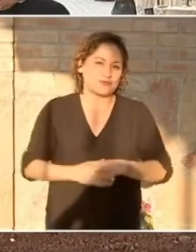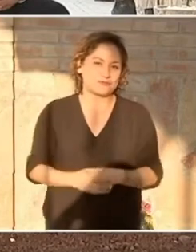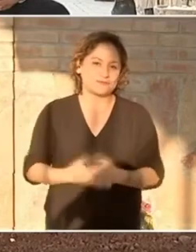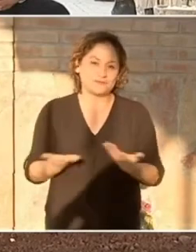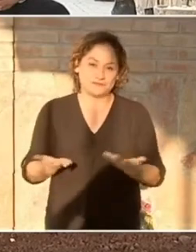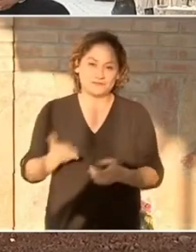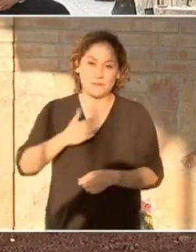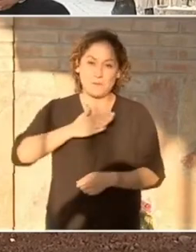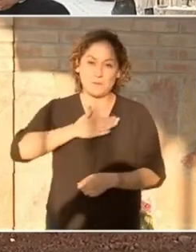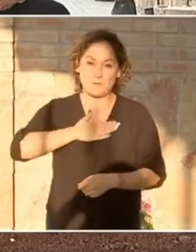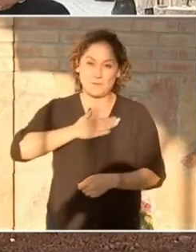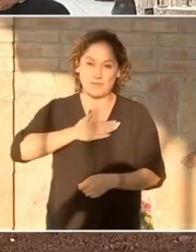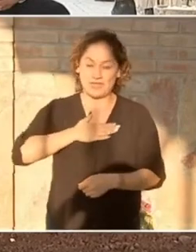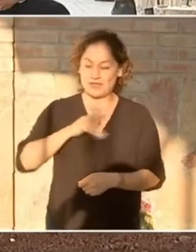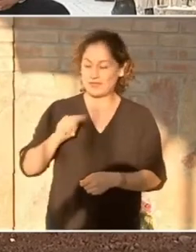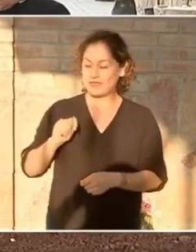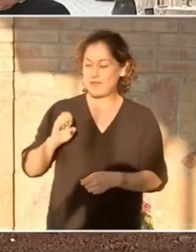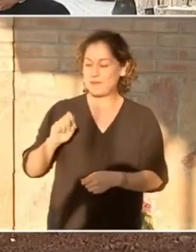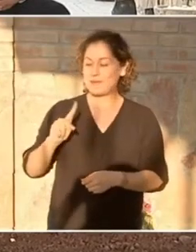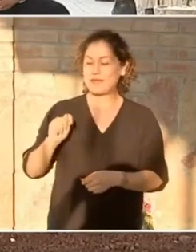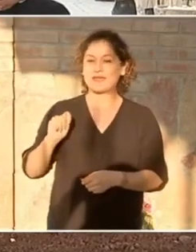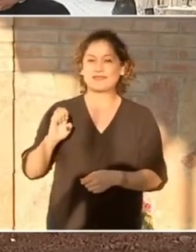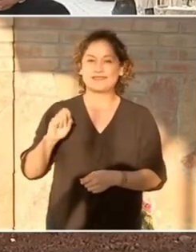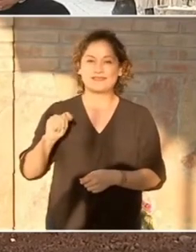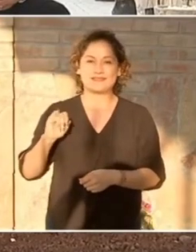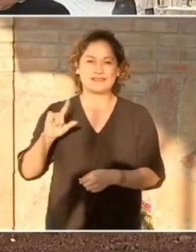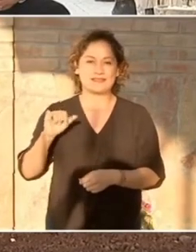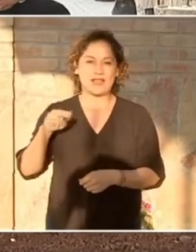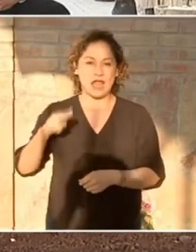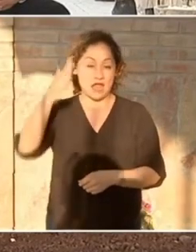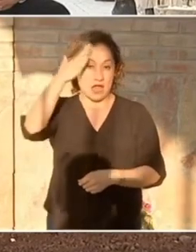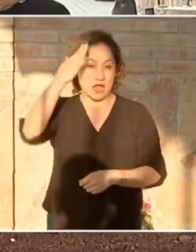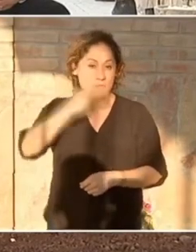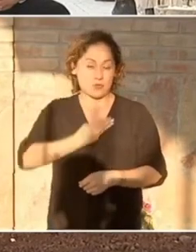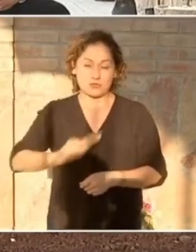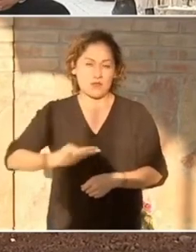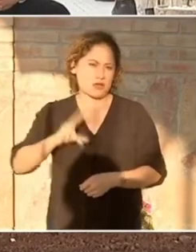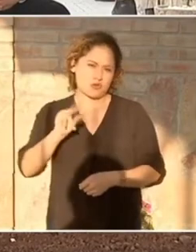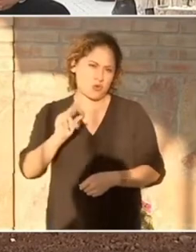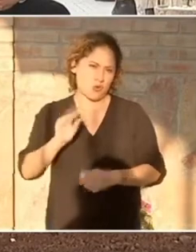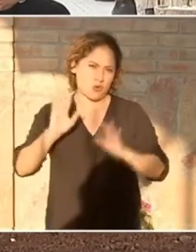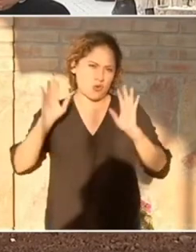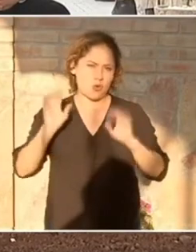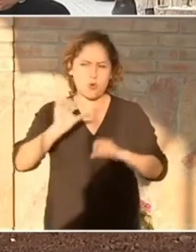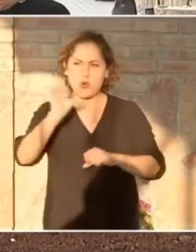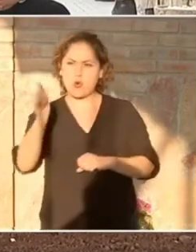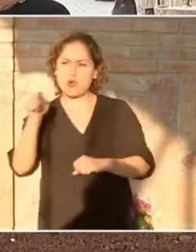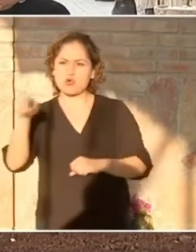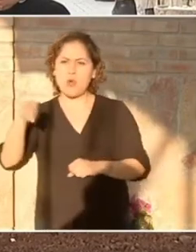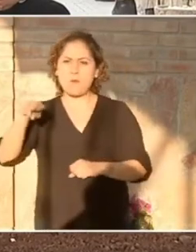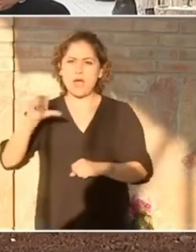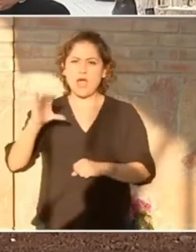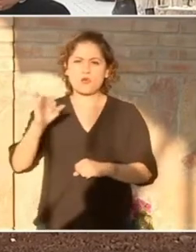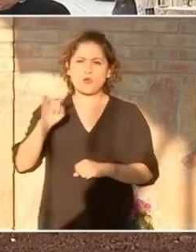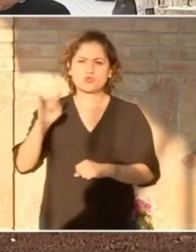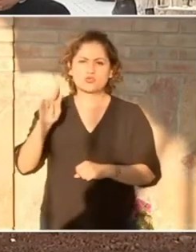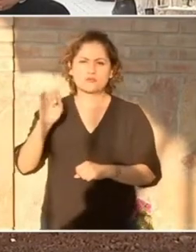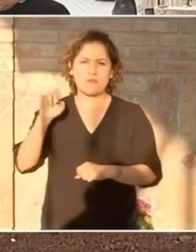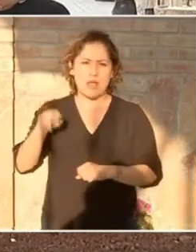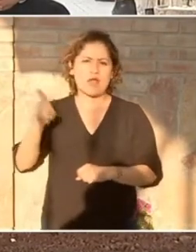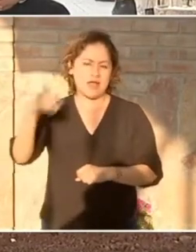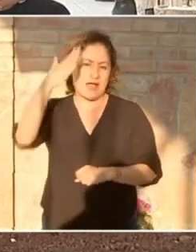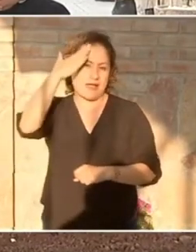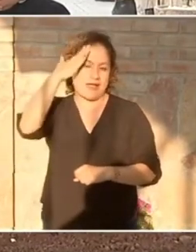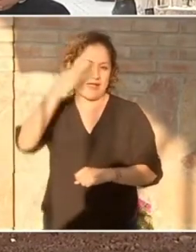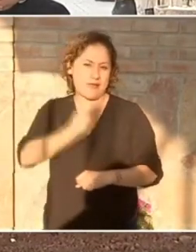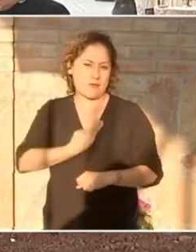Tepetitán no es cabecera municipal. La cabecera municipal es macuspana. Pero